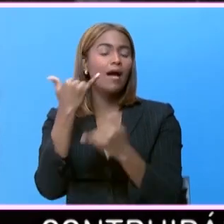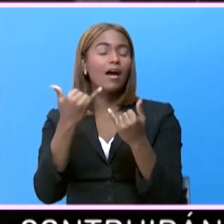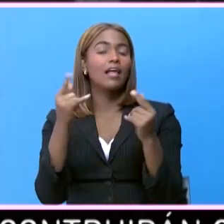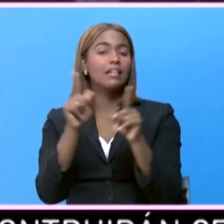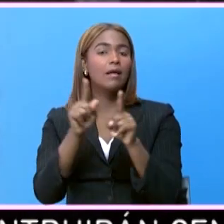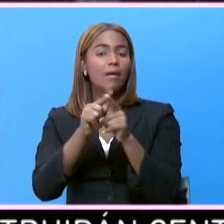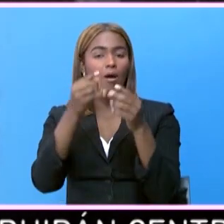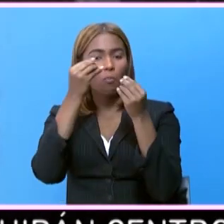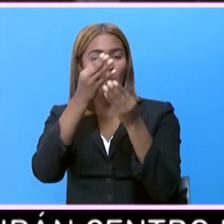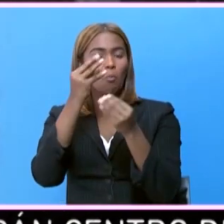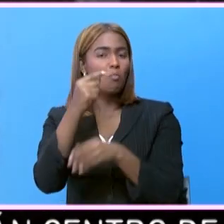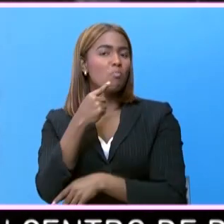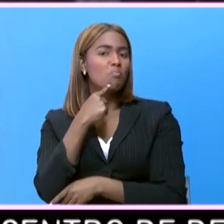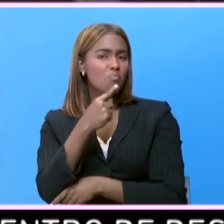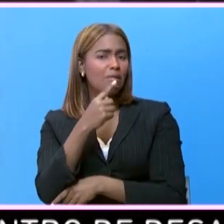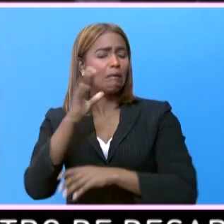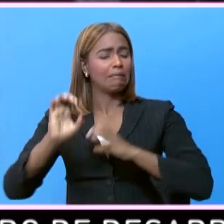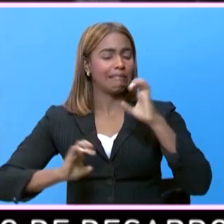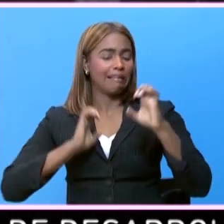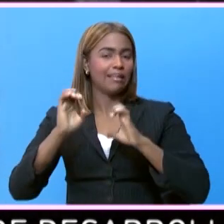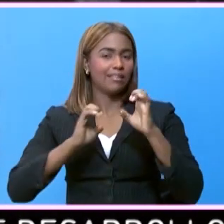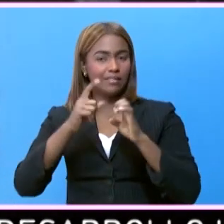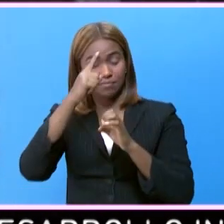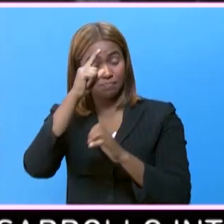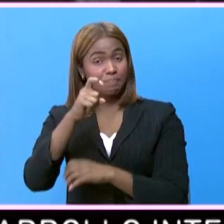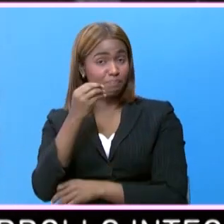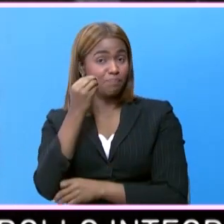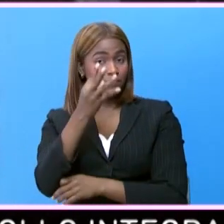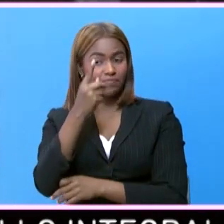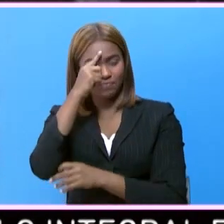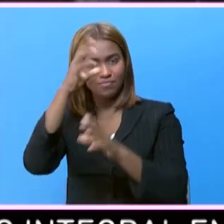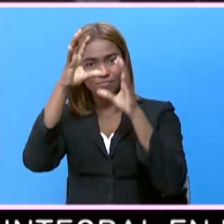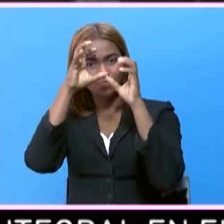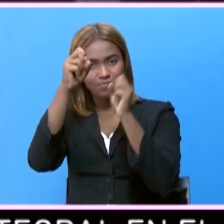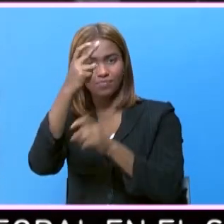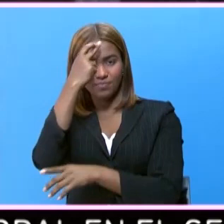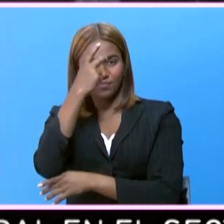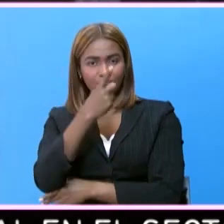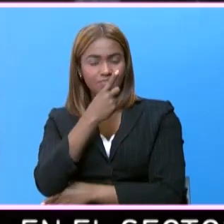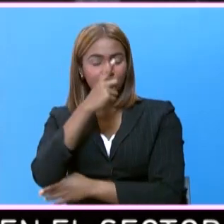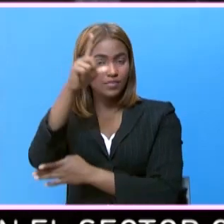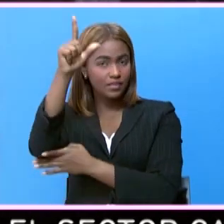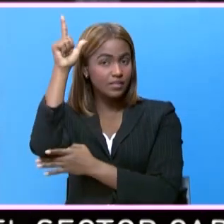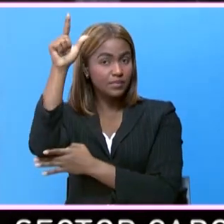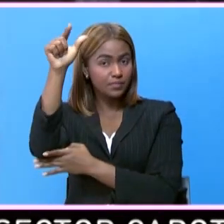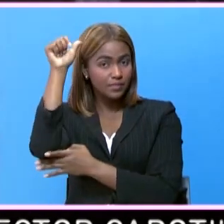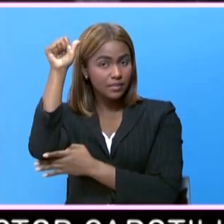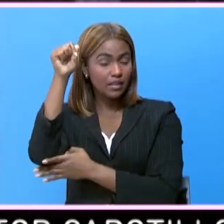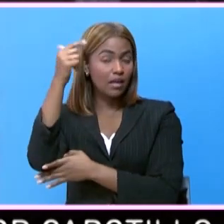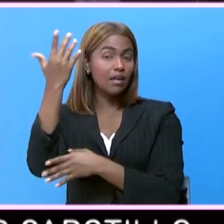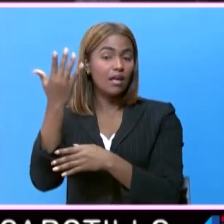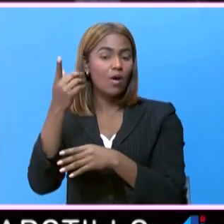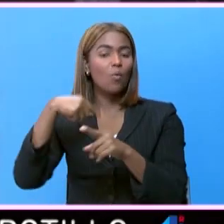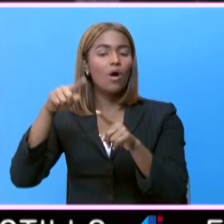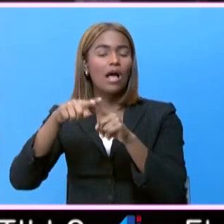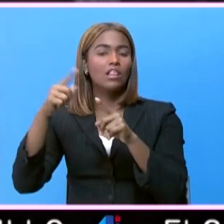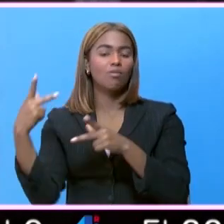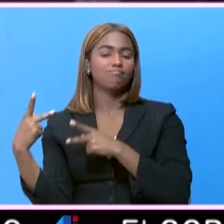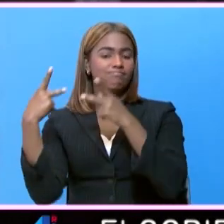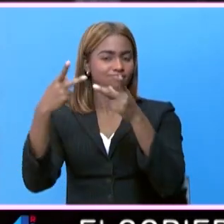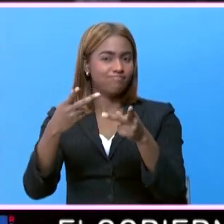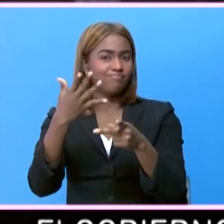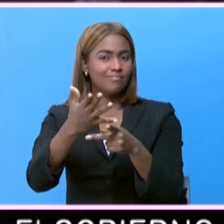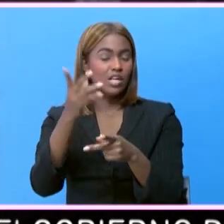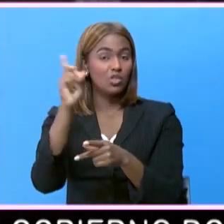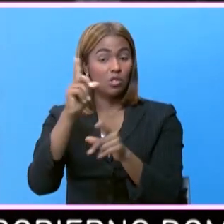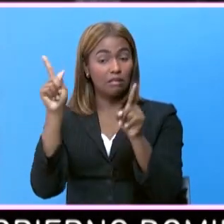las declaraciones muy entusiastas, debo decir, del presidente de la República, Luis Sabrinader, mientras encabezaba este acto,